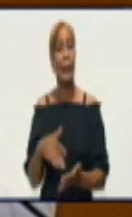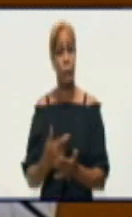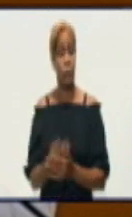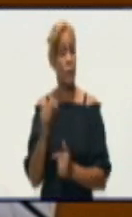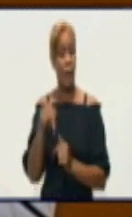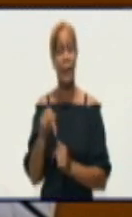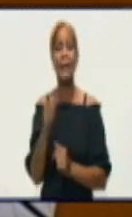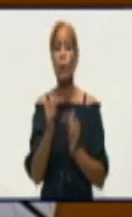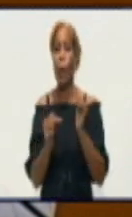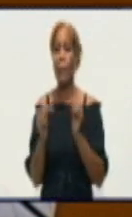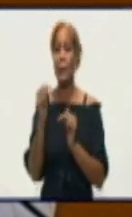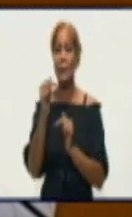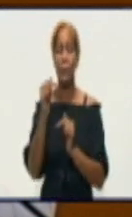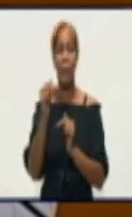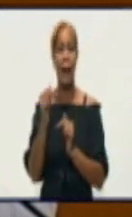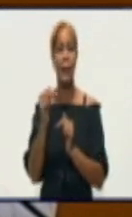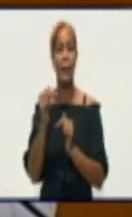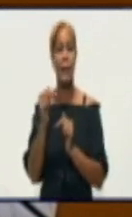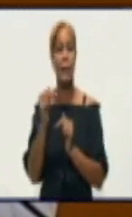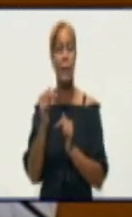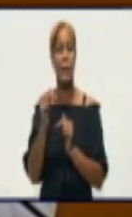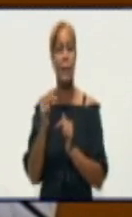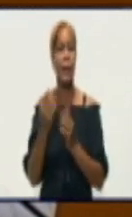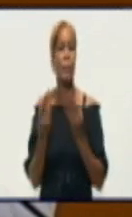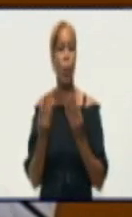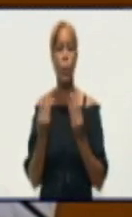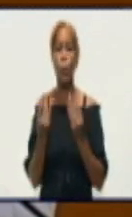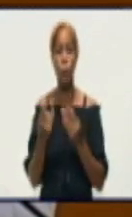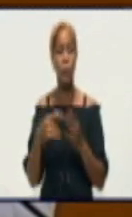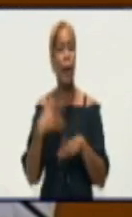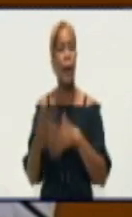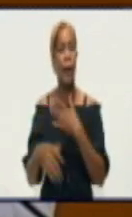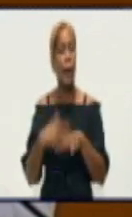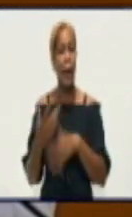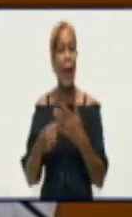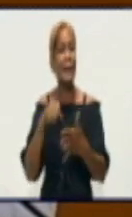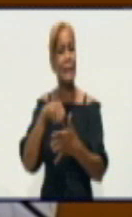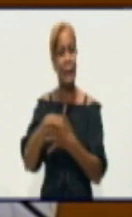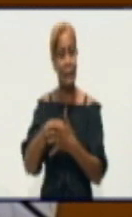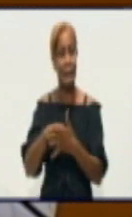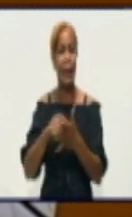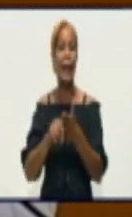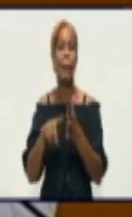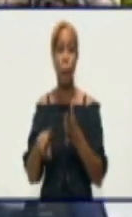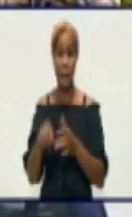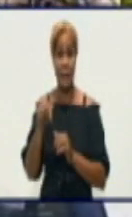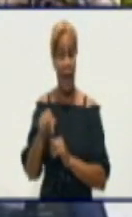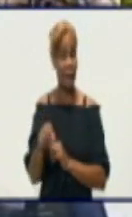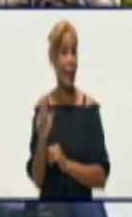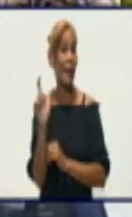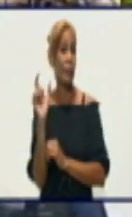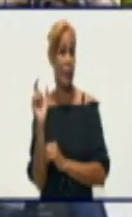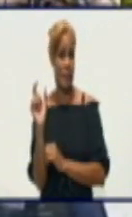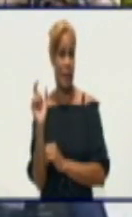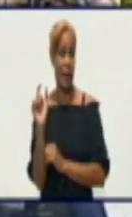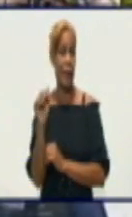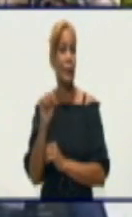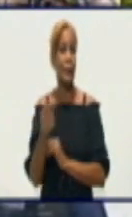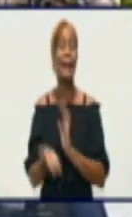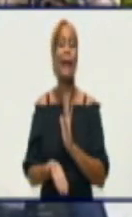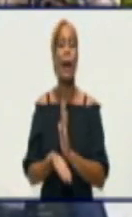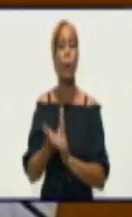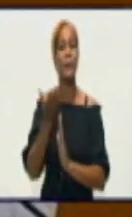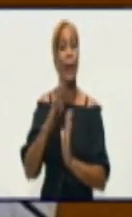principales consecuencias que han traído que la provincia, hasta la fecha, se han aumentado los